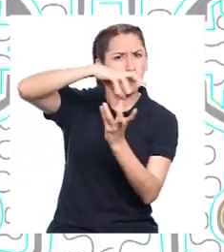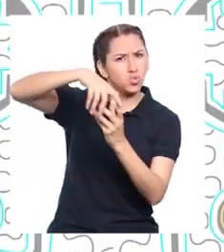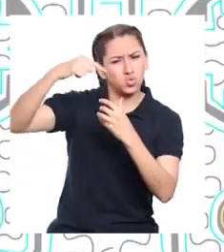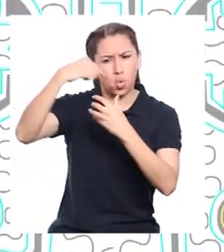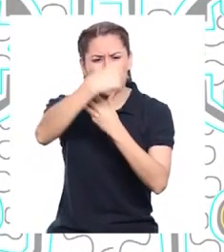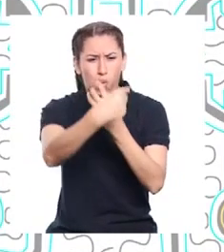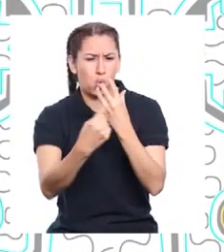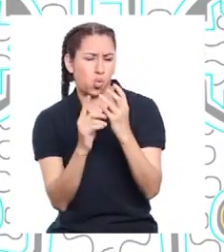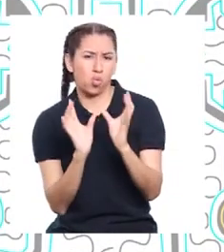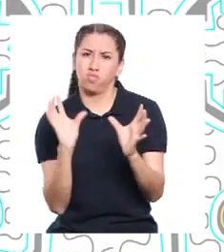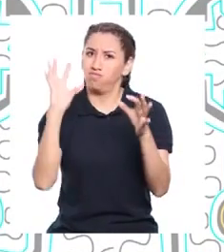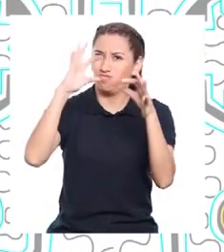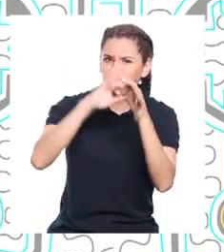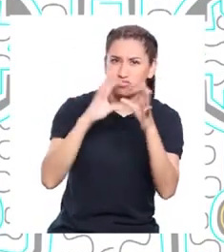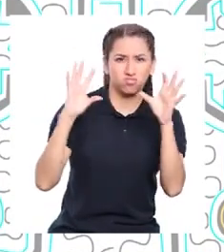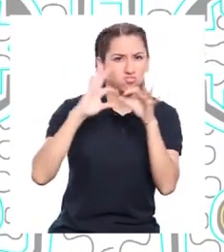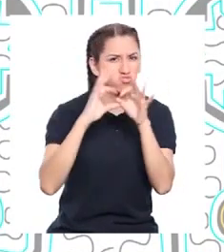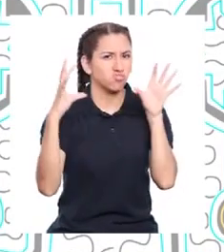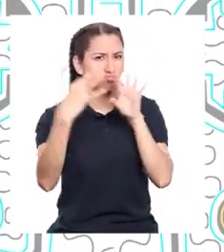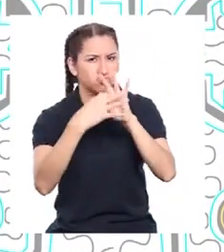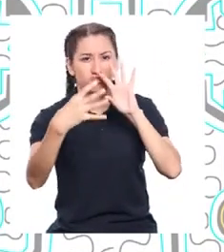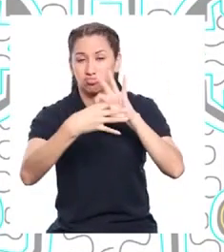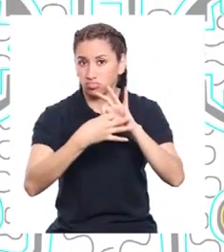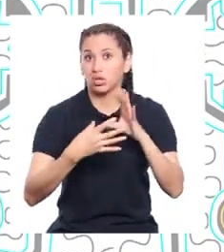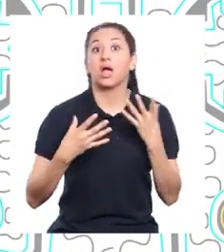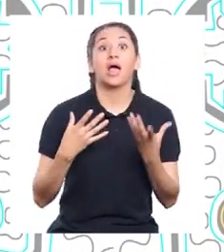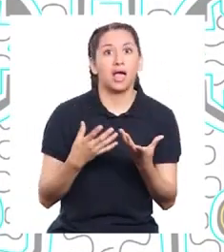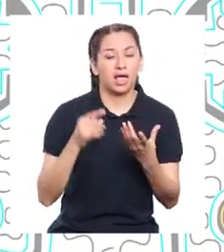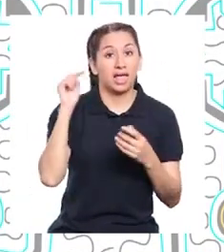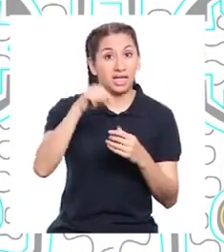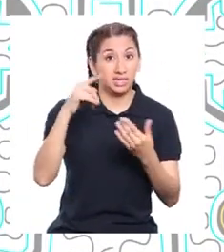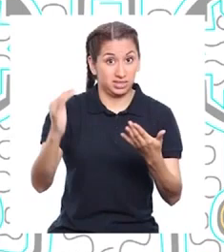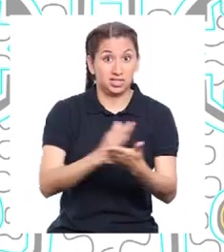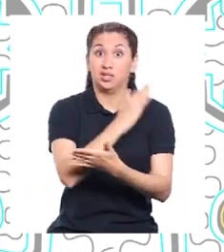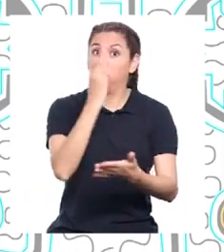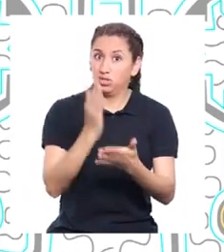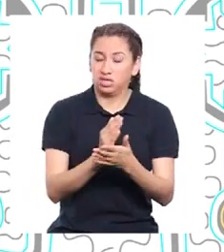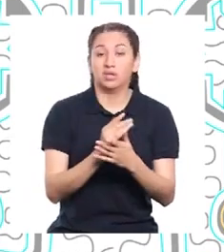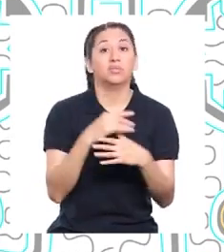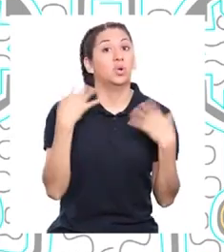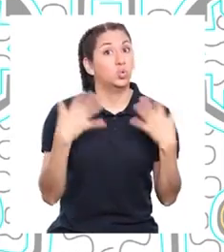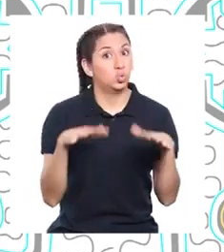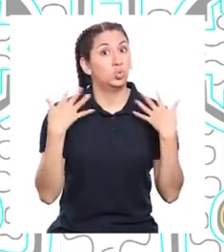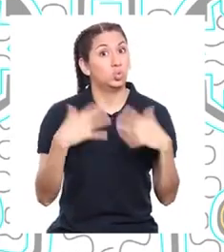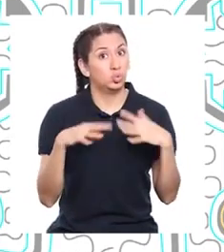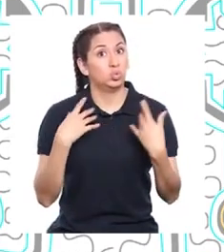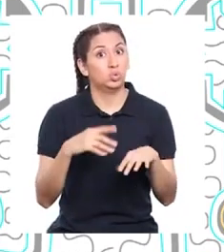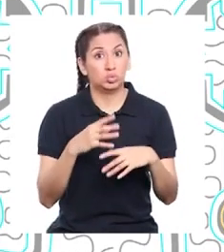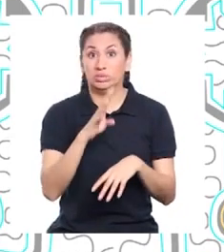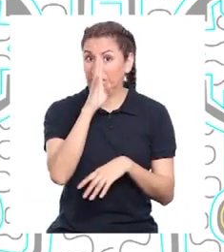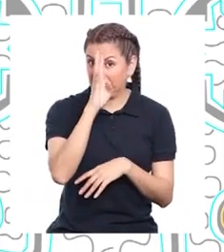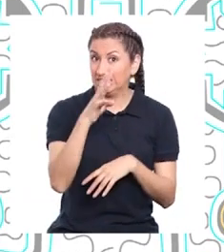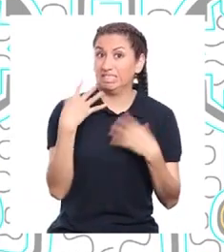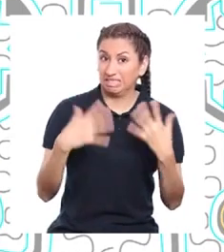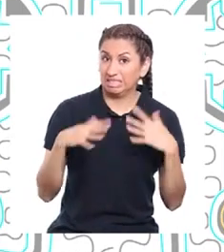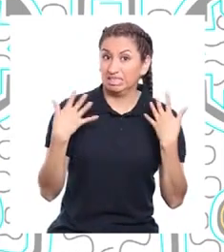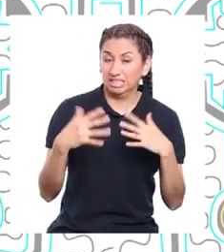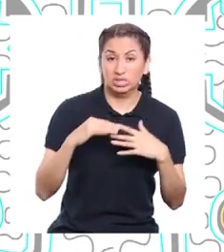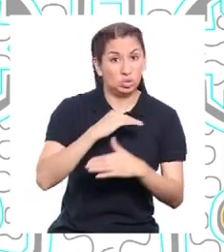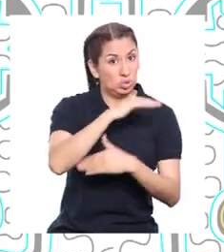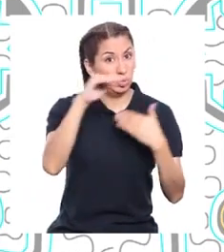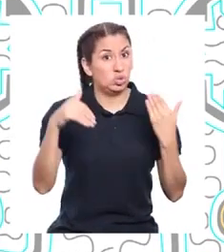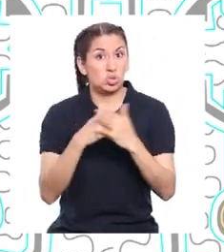Son científicos de diversas partes del mundo. Este problema sí parece muy serio,